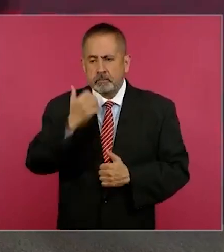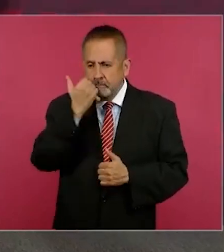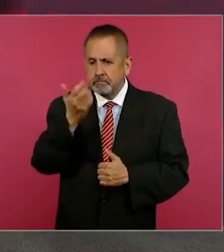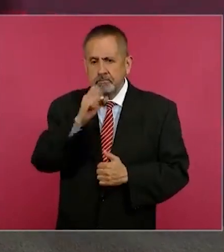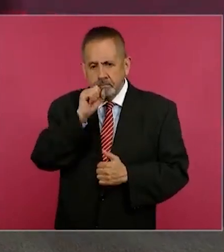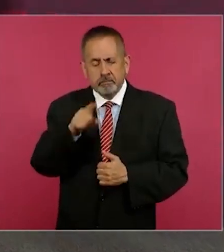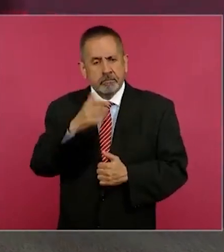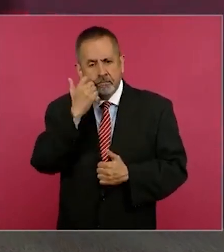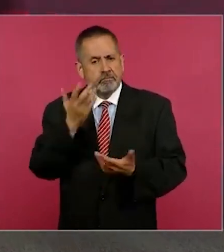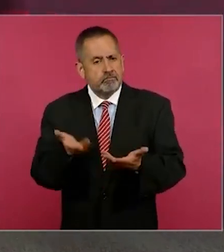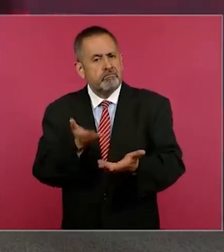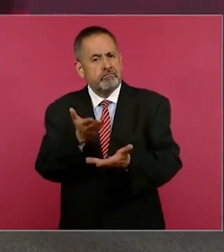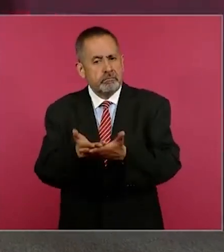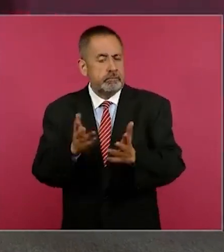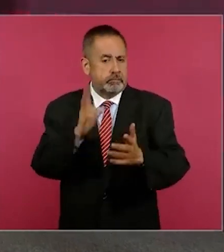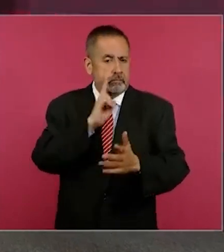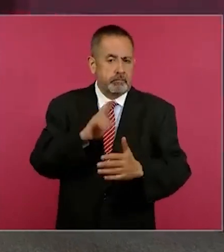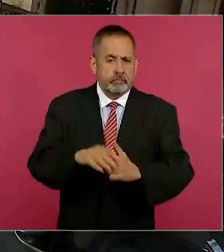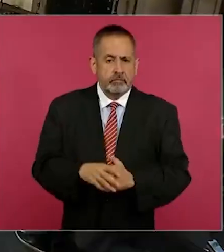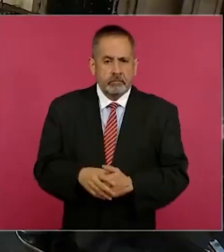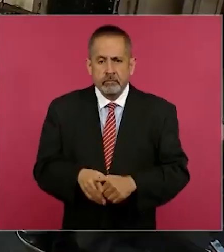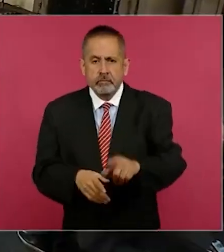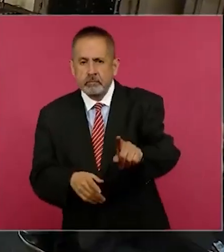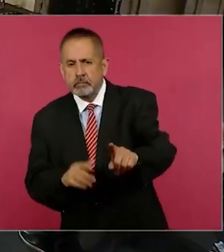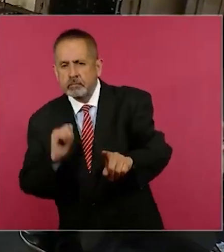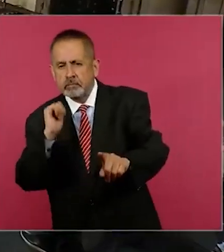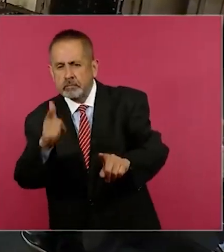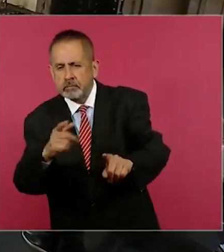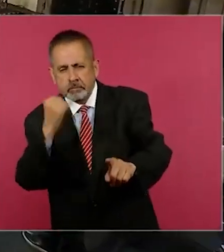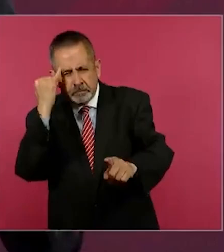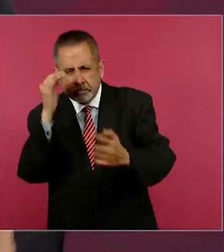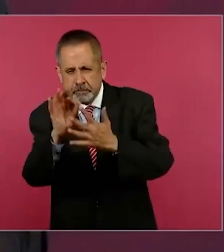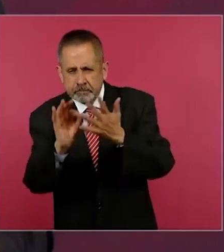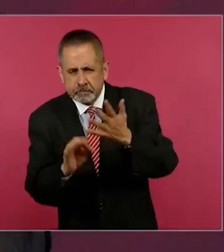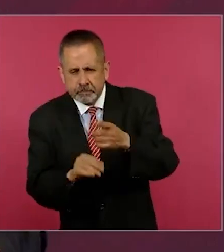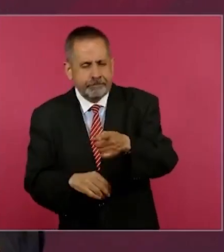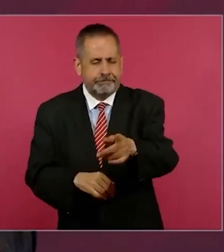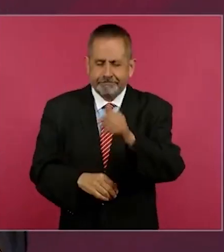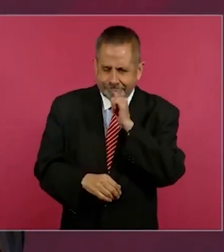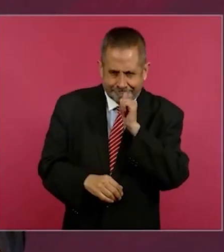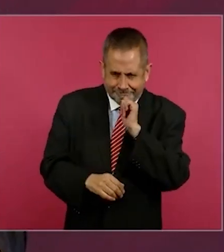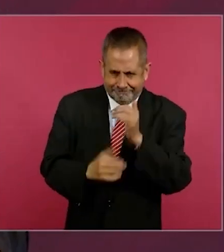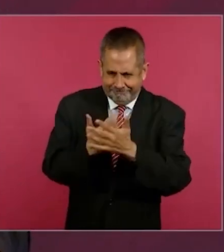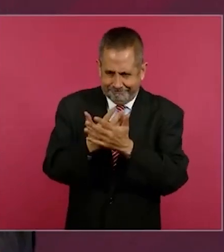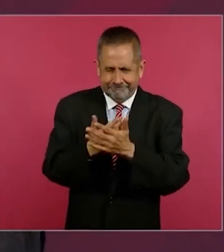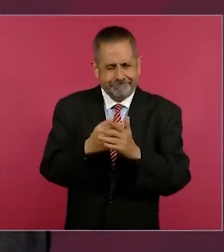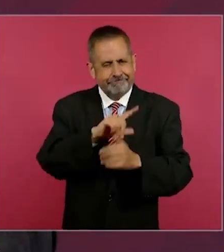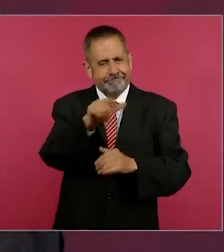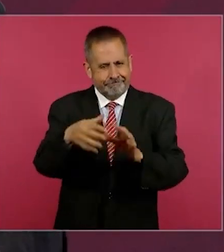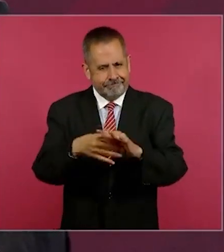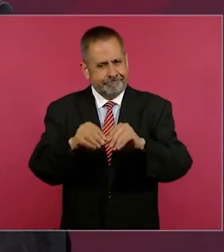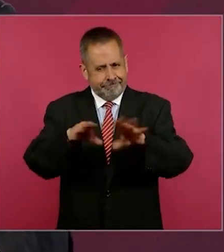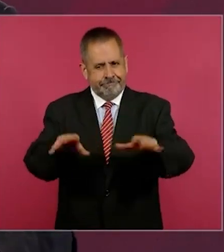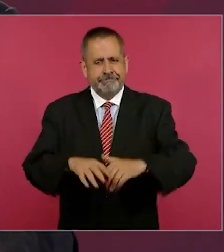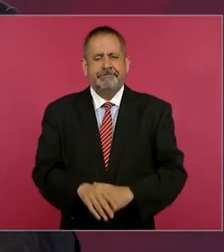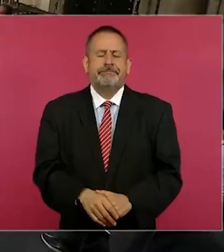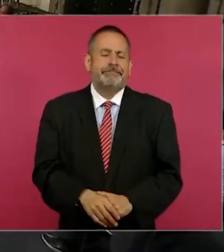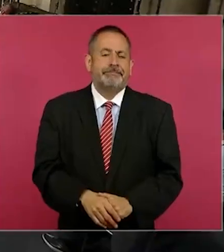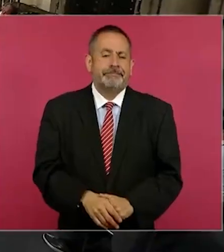hacerles. ¿Se puede conocer algo de ella? ¿Todavía? ¿Se puede conocer algo de ella?